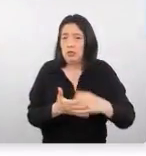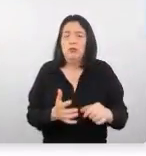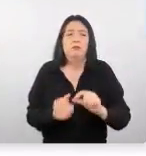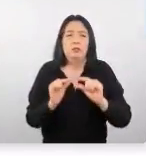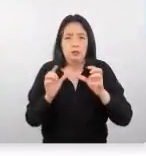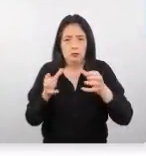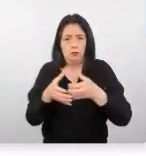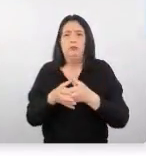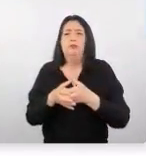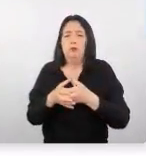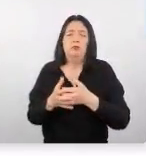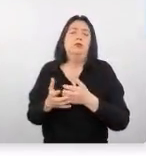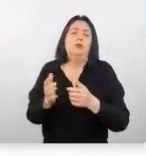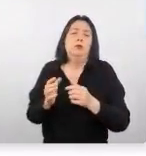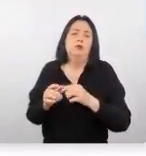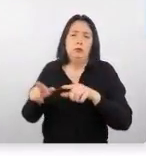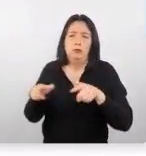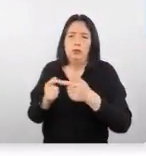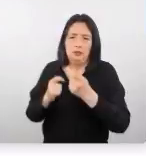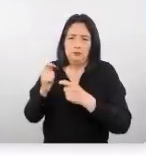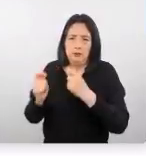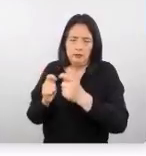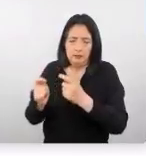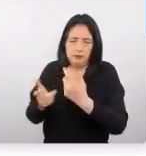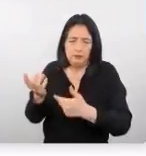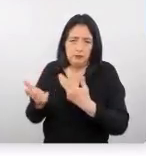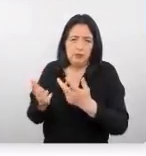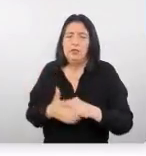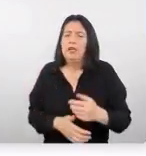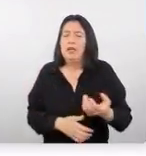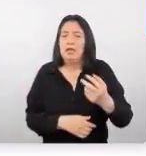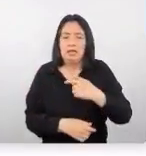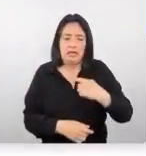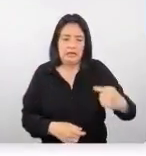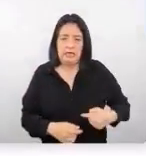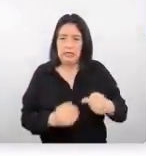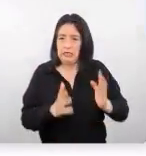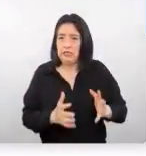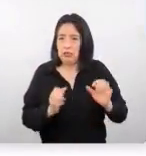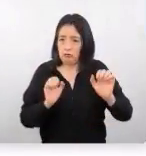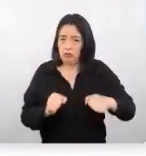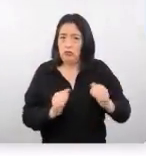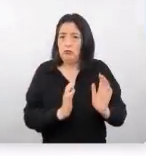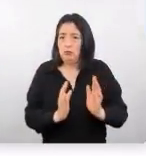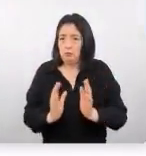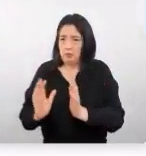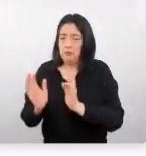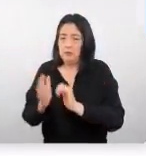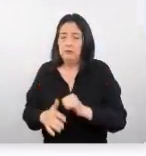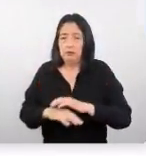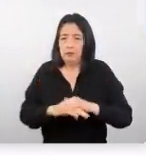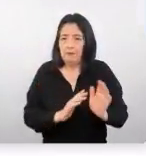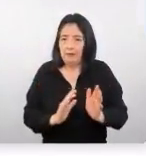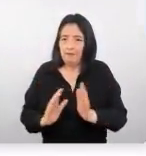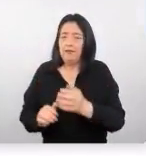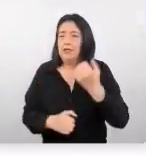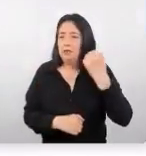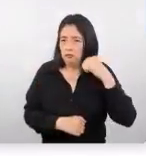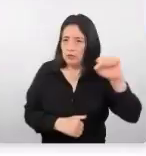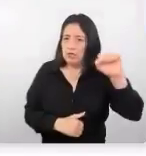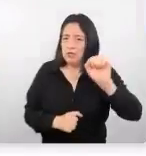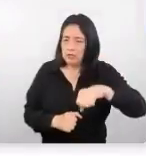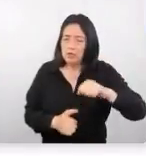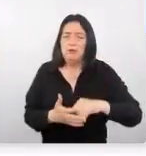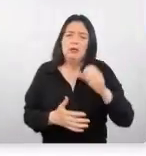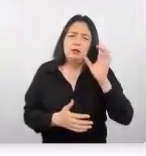turísticos. ¿Sí? Entonces, el chino va a ser bastante organizado para poder planificar su viaje y va a buscar